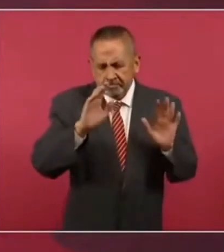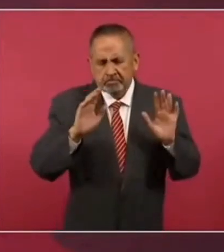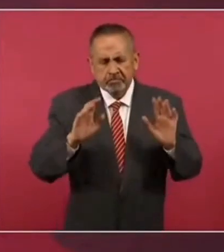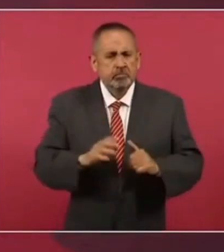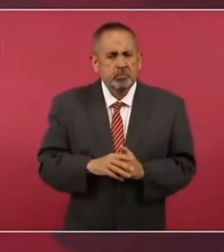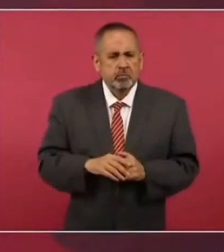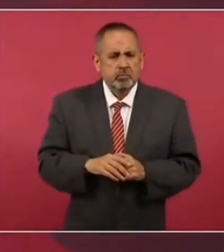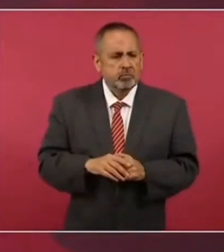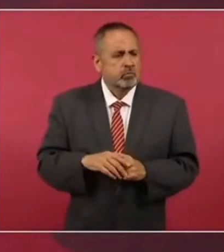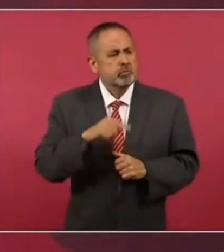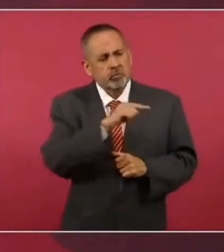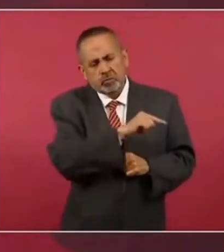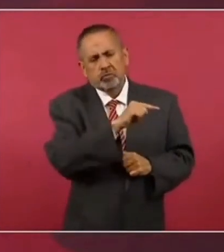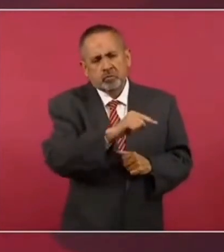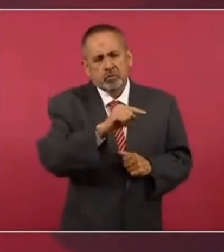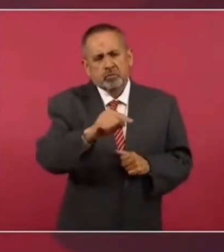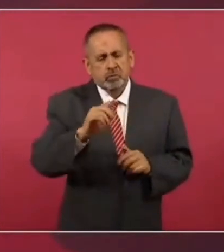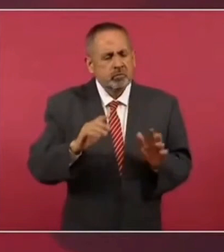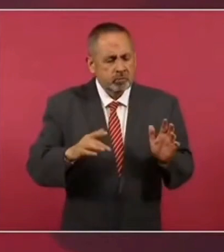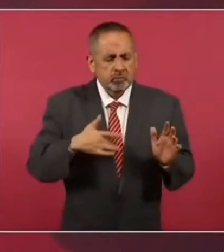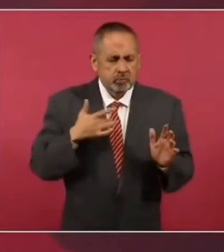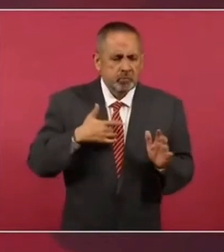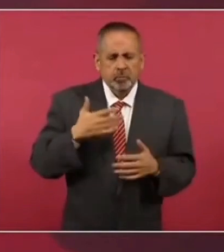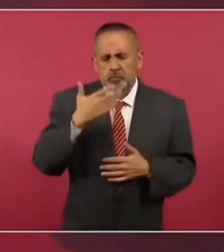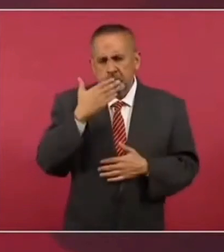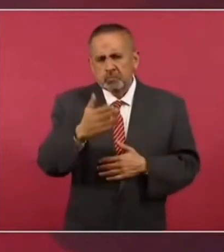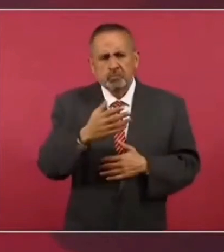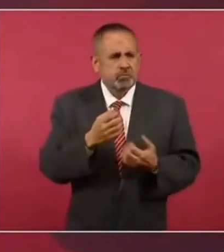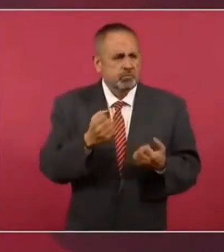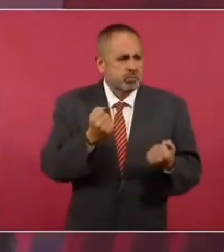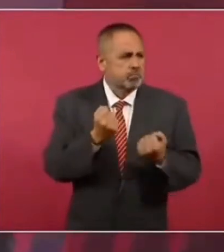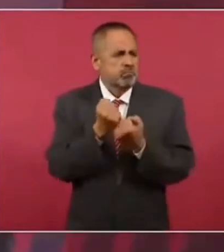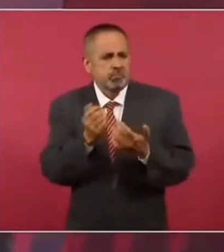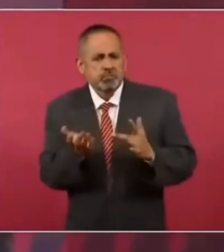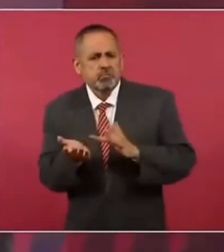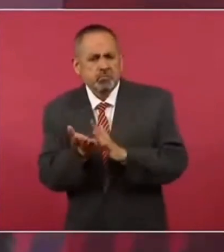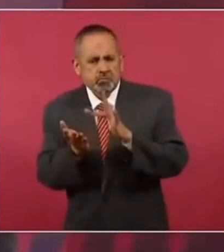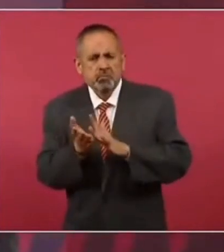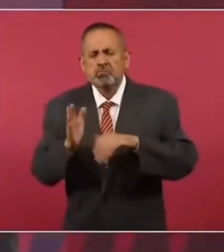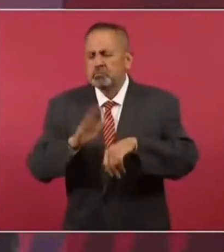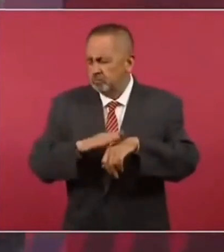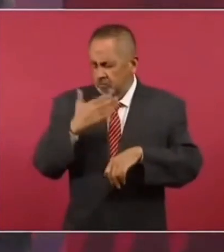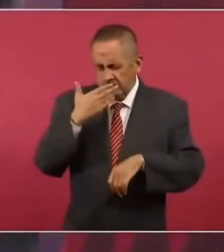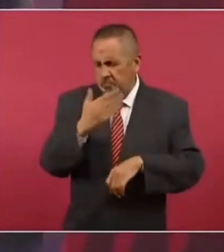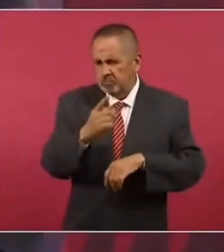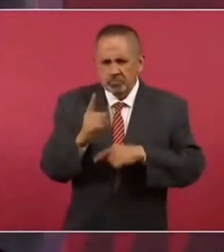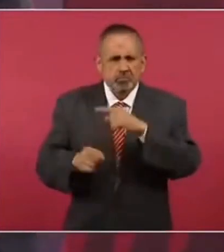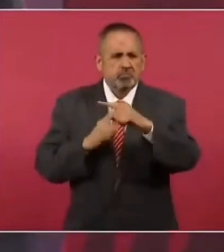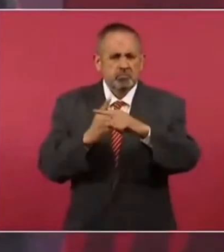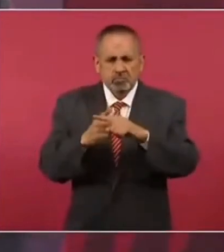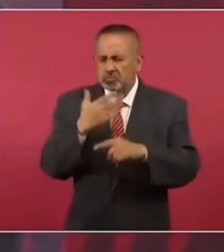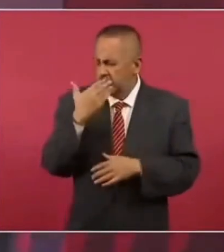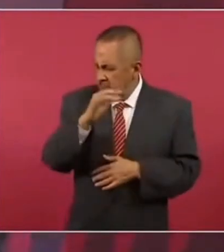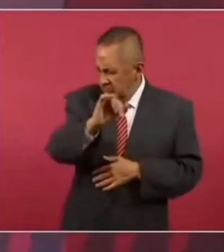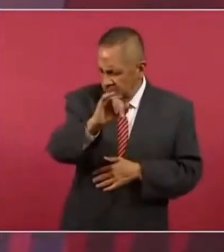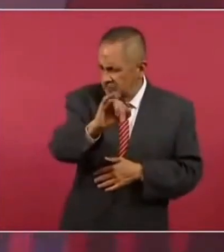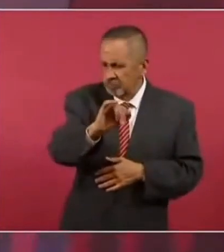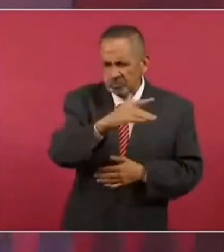cada vez están apoyando más todas estas acciones.